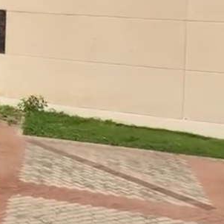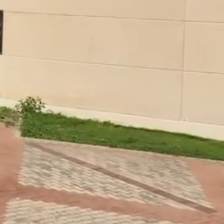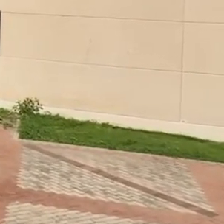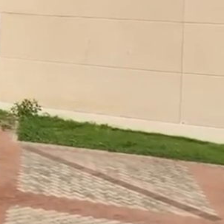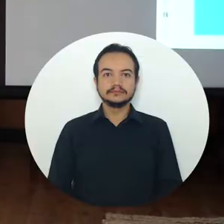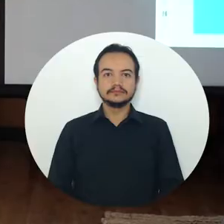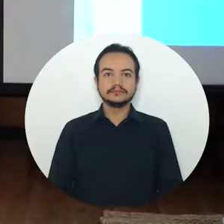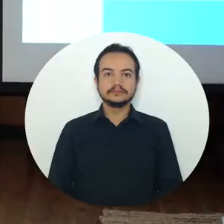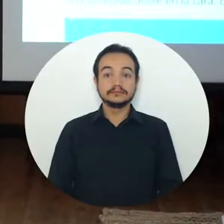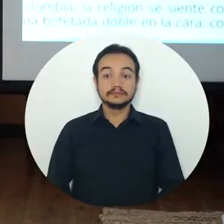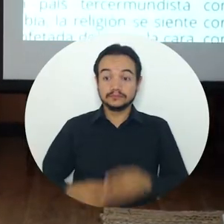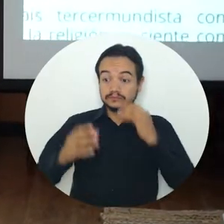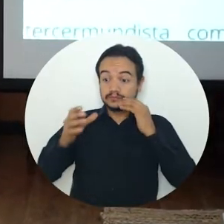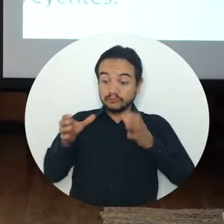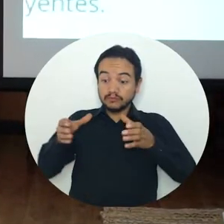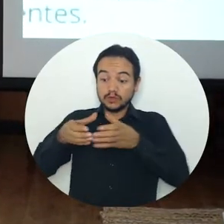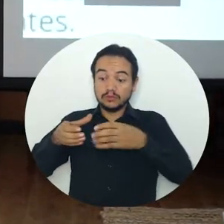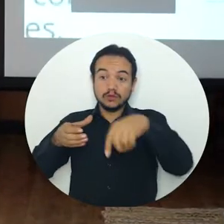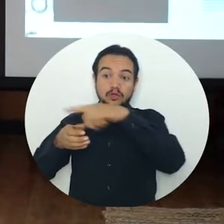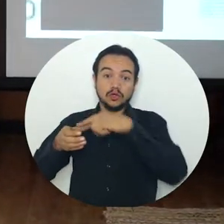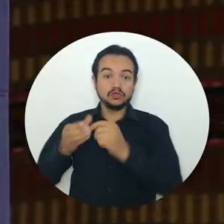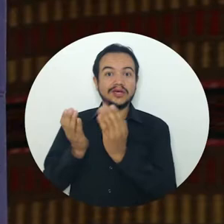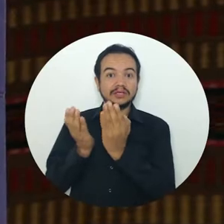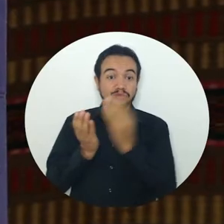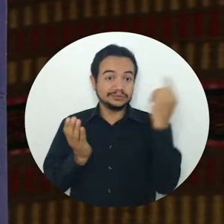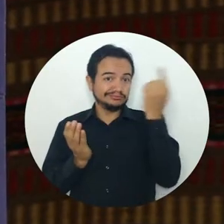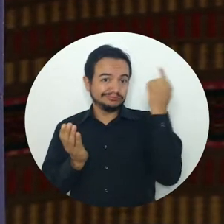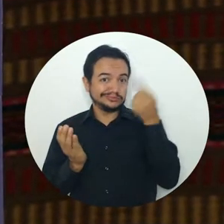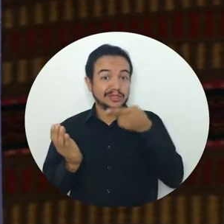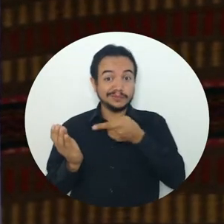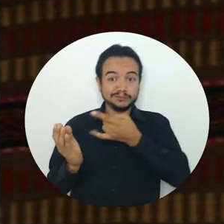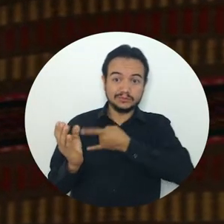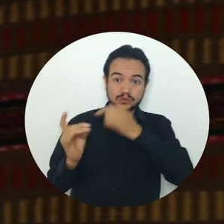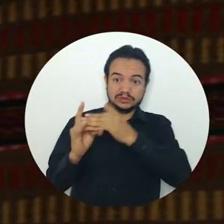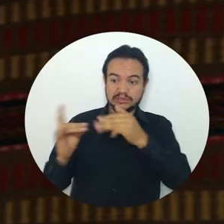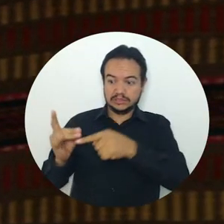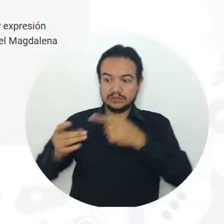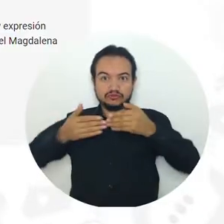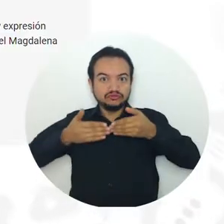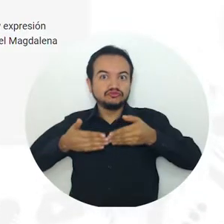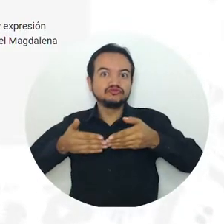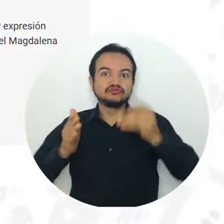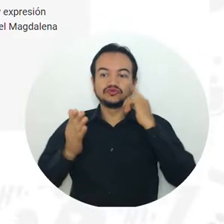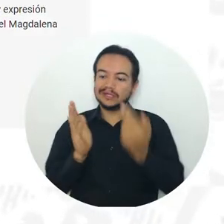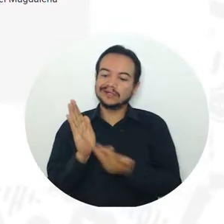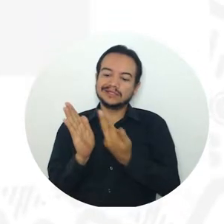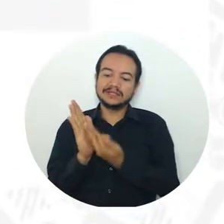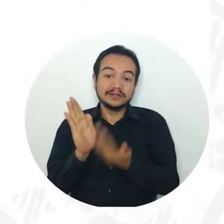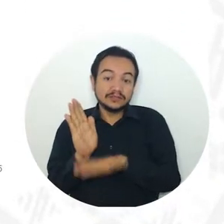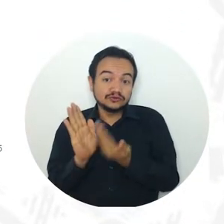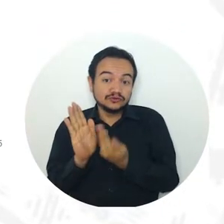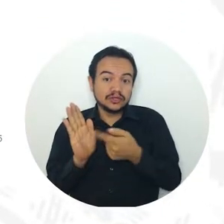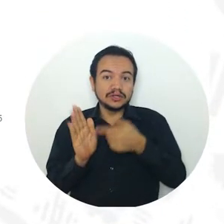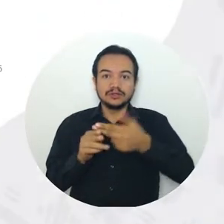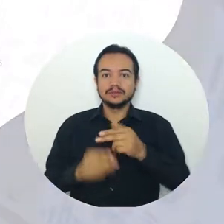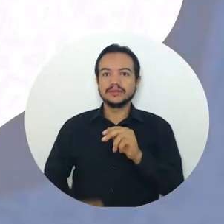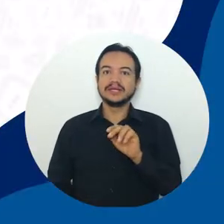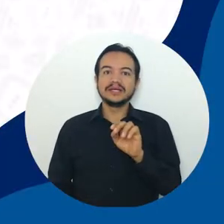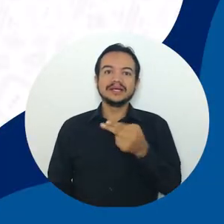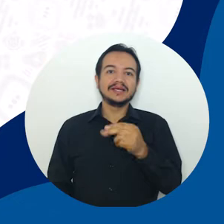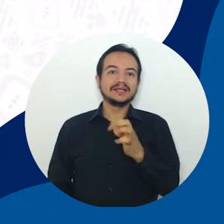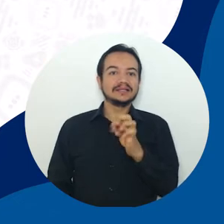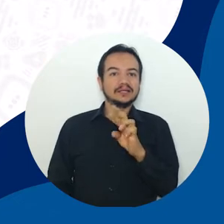El Departamento de Estudios Generales del Alma Mater realizó el lanzamiento de la sexta edición de la revista Heterotopías.